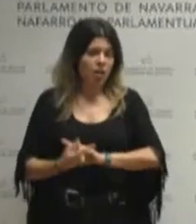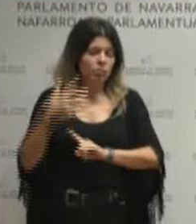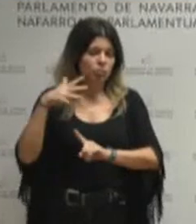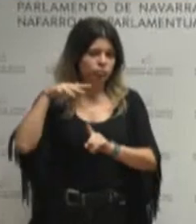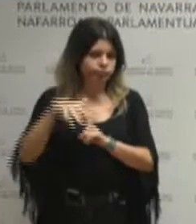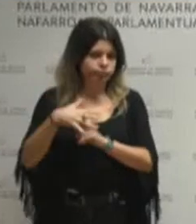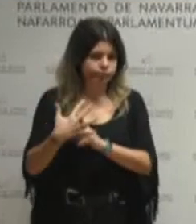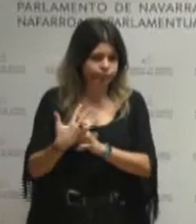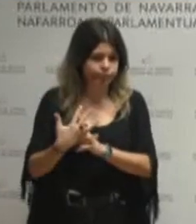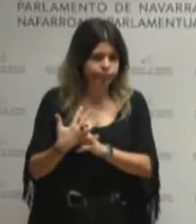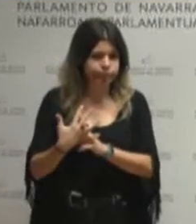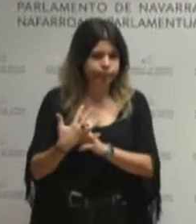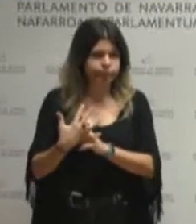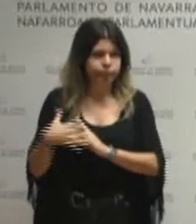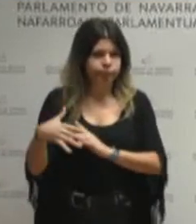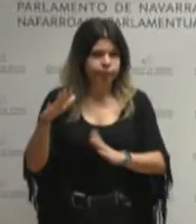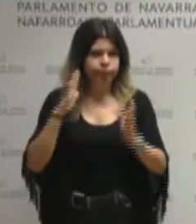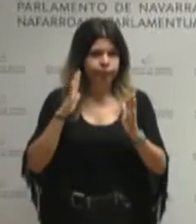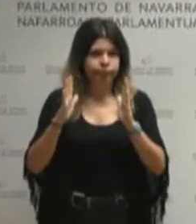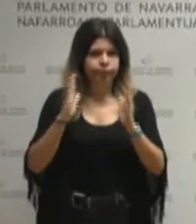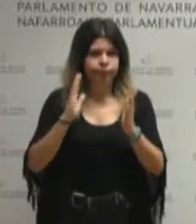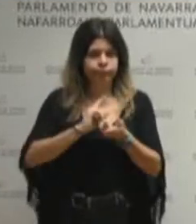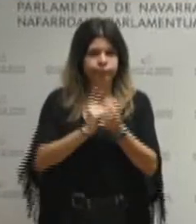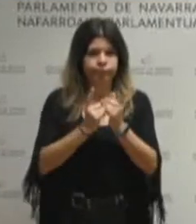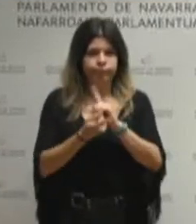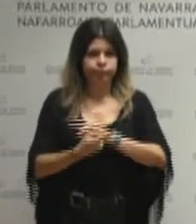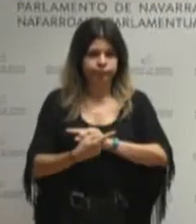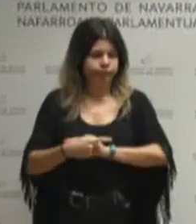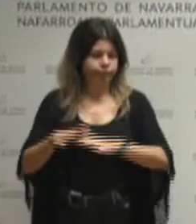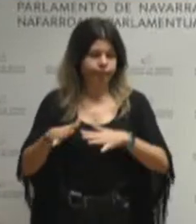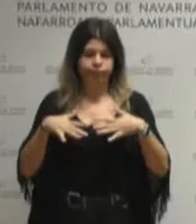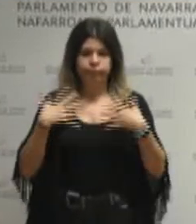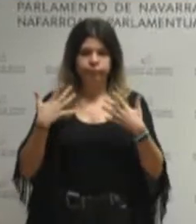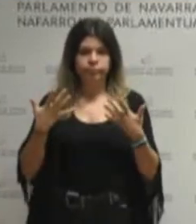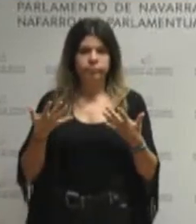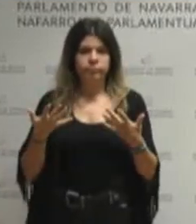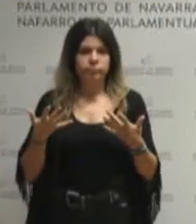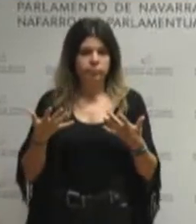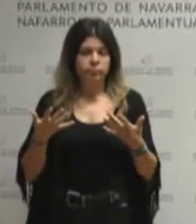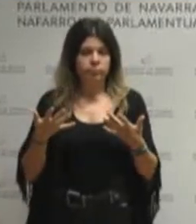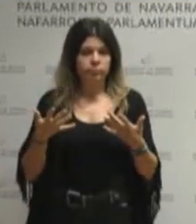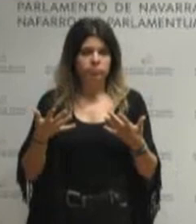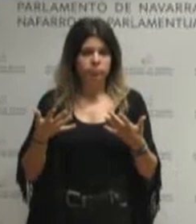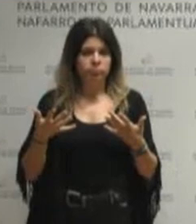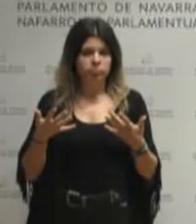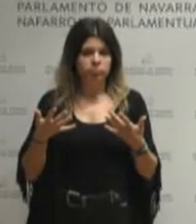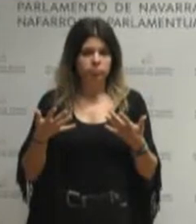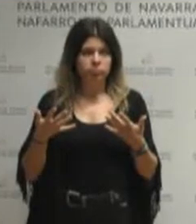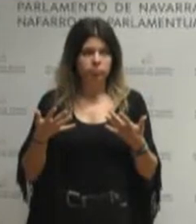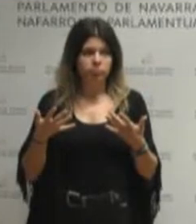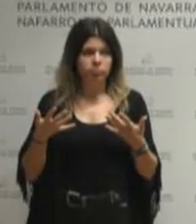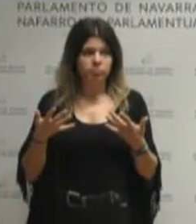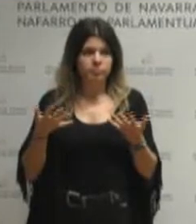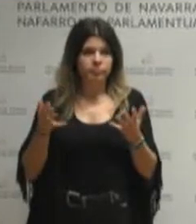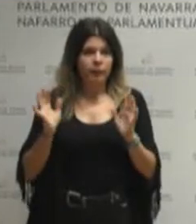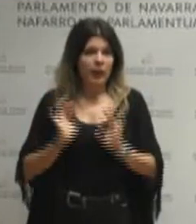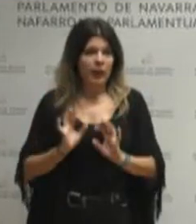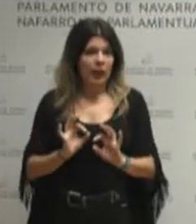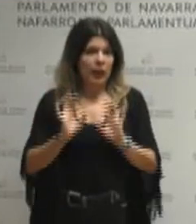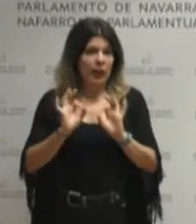lertu zaigun, arro baten aldaketan, globalizazio kapitalistaren arro baten amaieran gaudela.